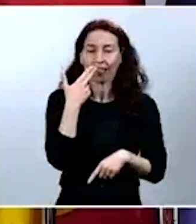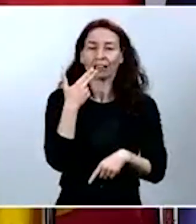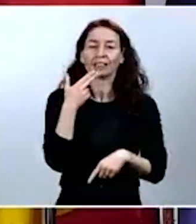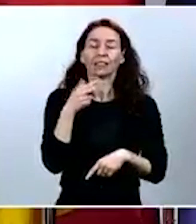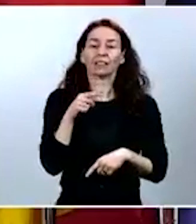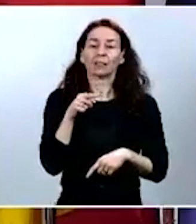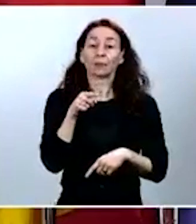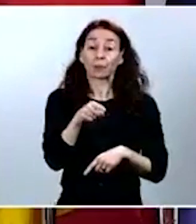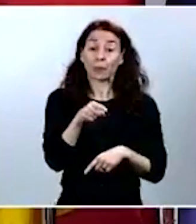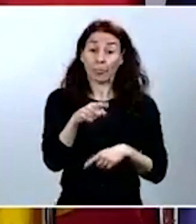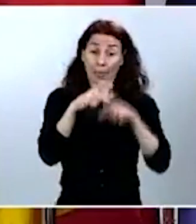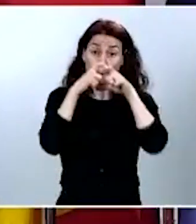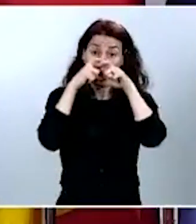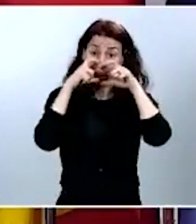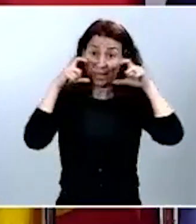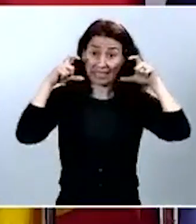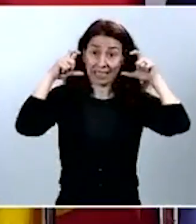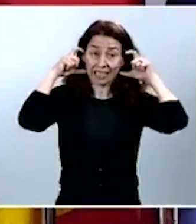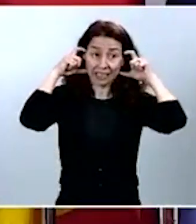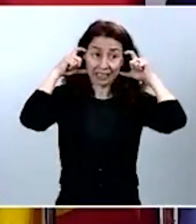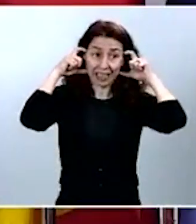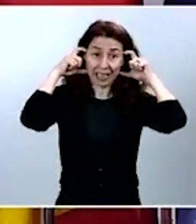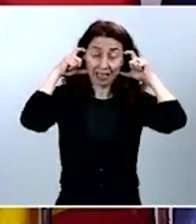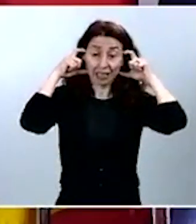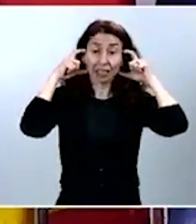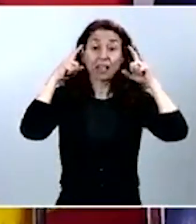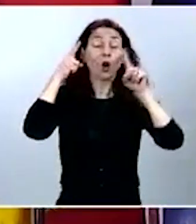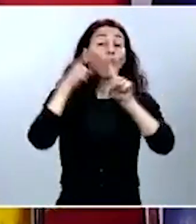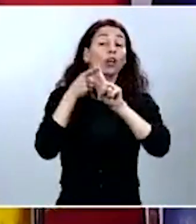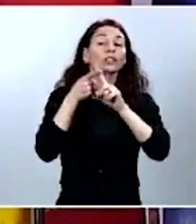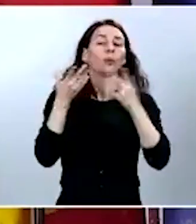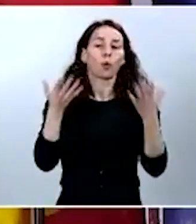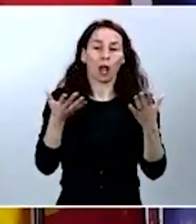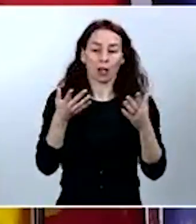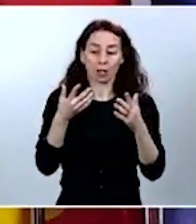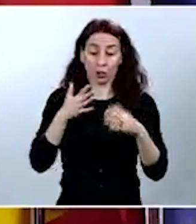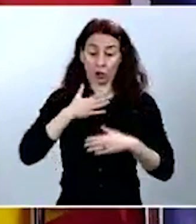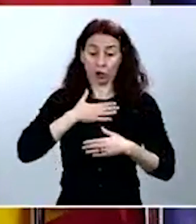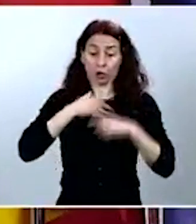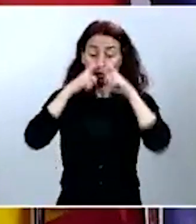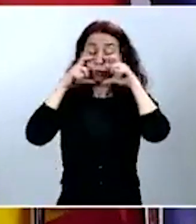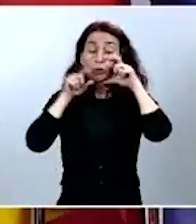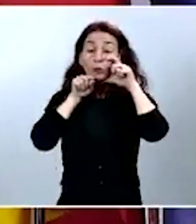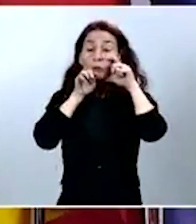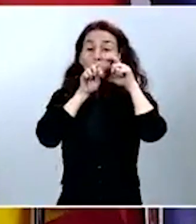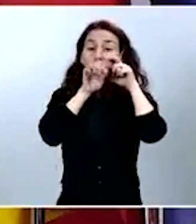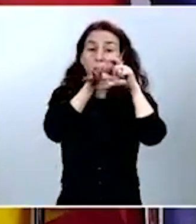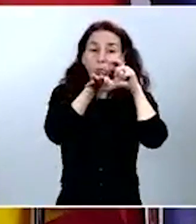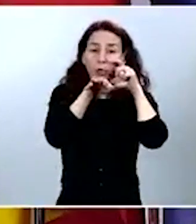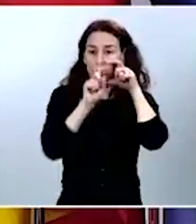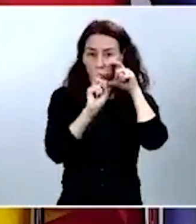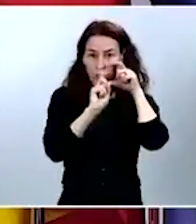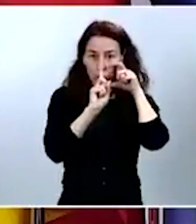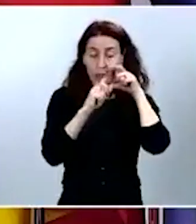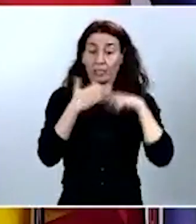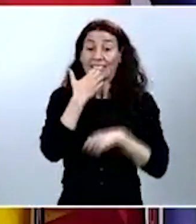La mascarilla, esta quirúrgica, lo que hace es que no salgan las gotas fuera. Por lo tanto, mientras llevas la mascarilla, si toses, si estornudas,